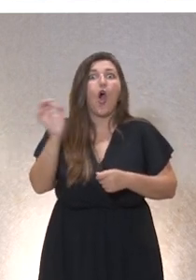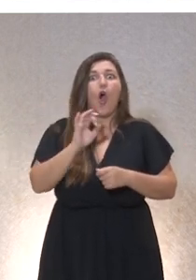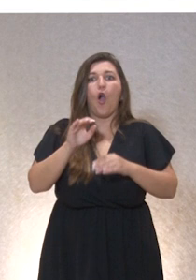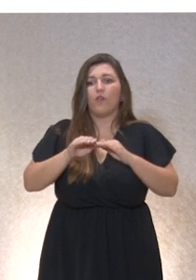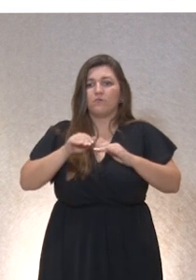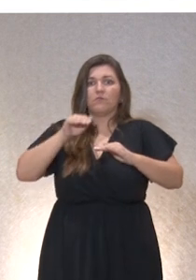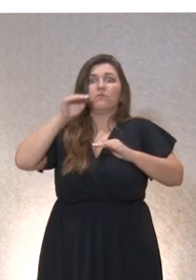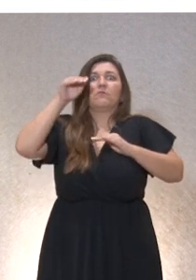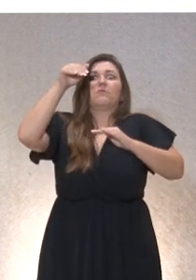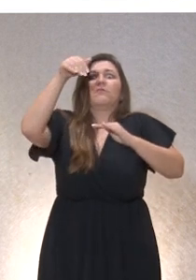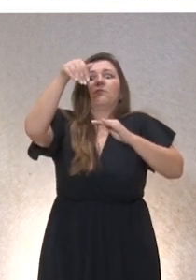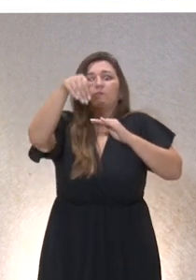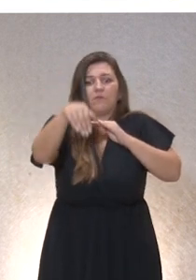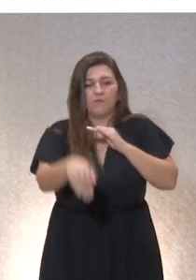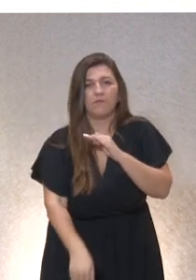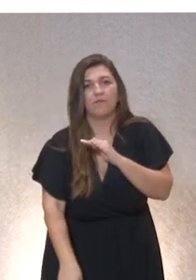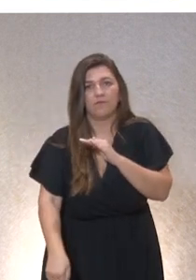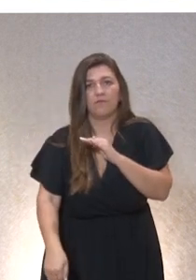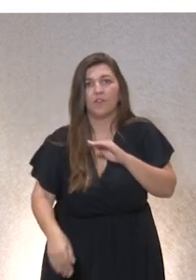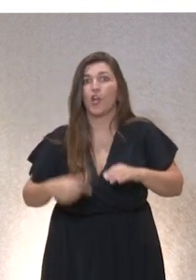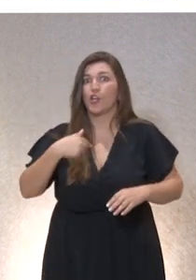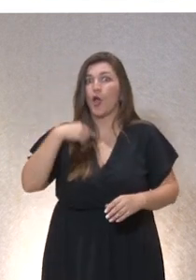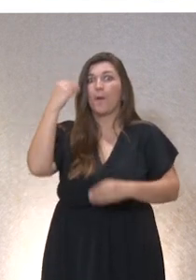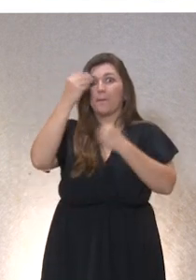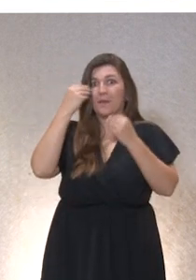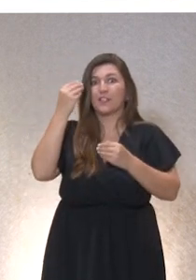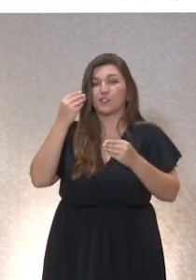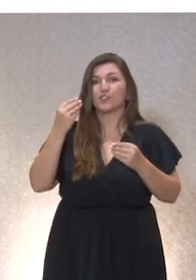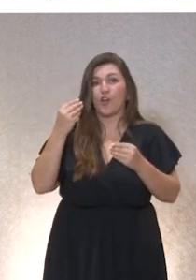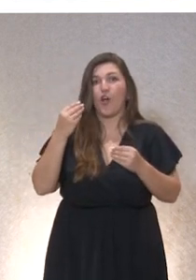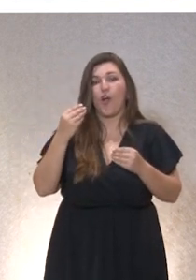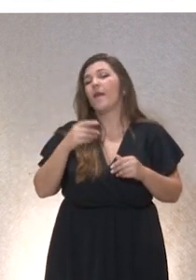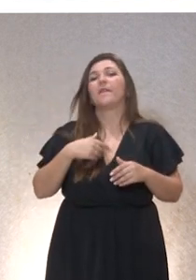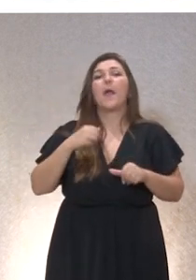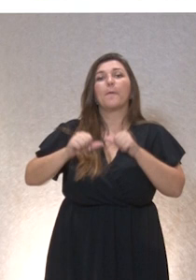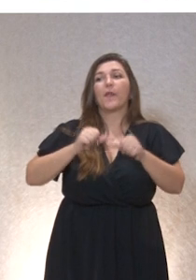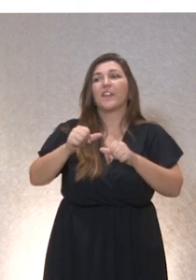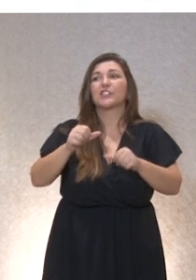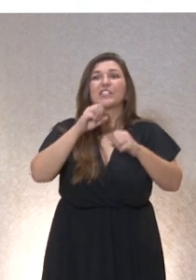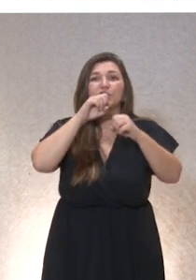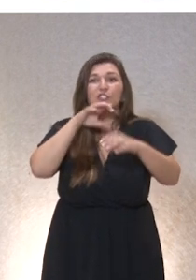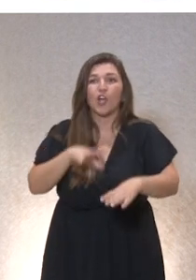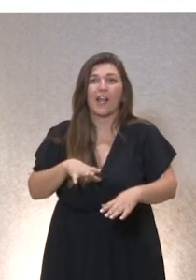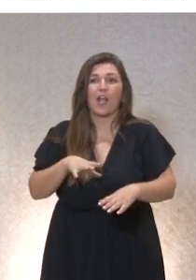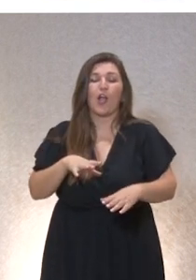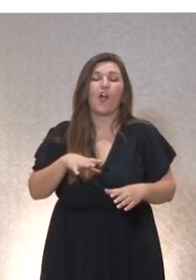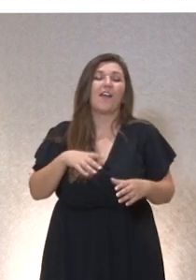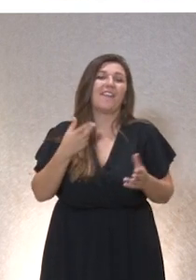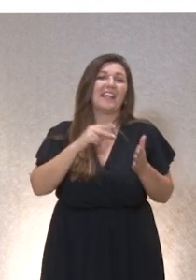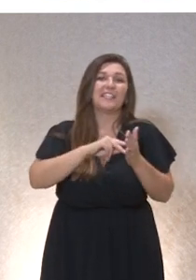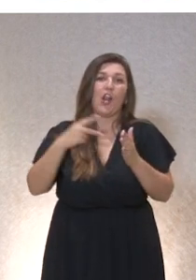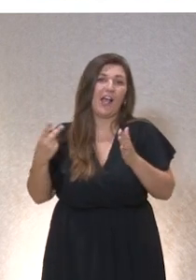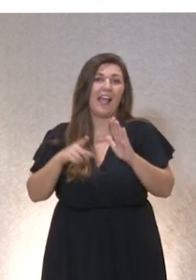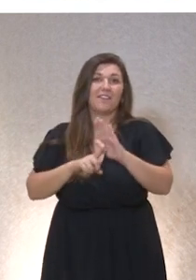Entonces, yo creo que es un peldaño arriesgado dentro de lo que sería el proceso histórico de desarrollo tecnológico, pero